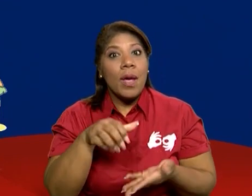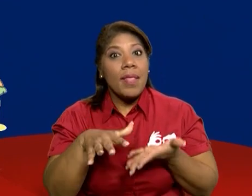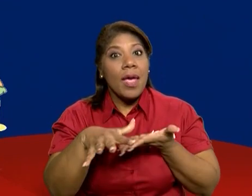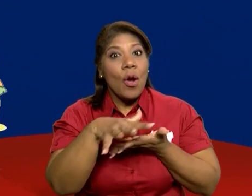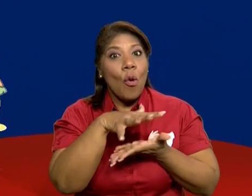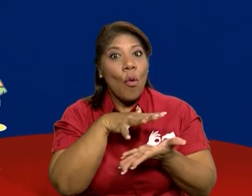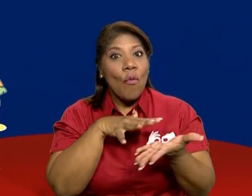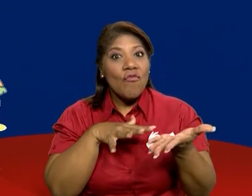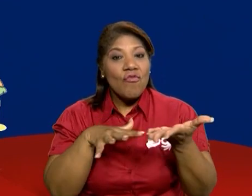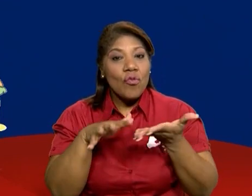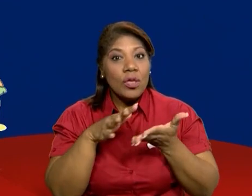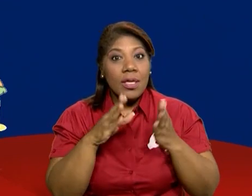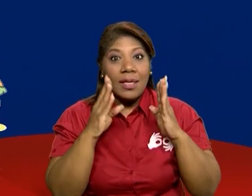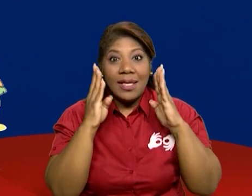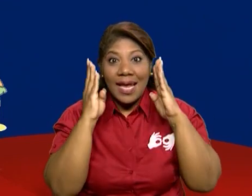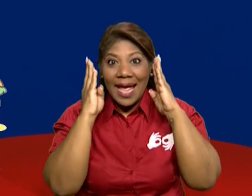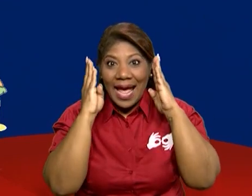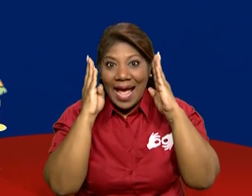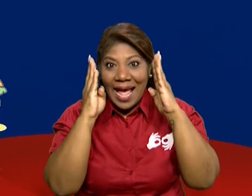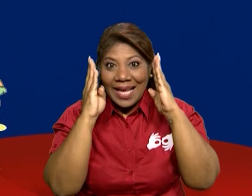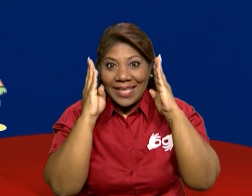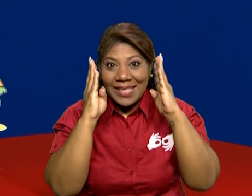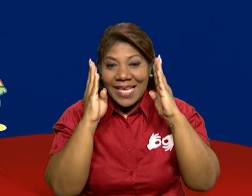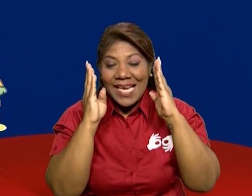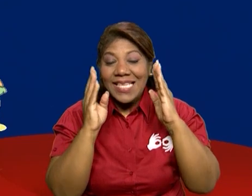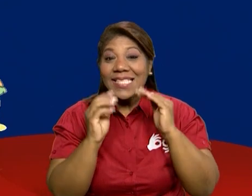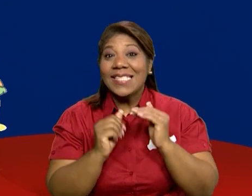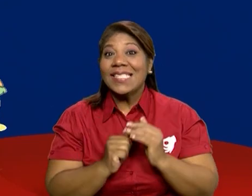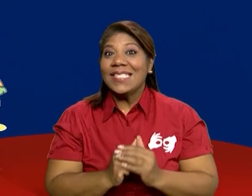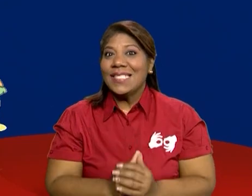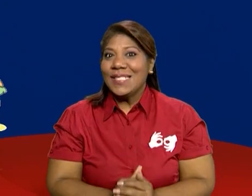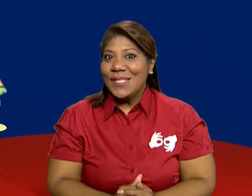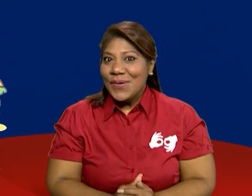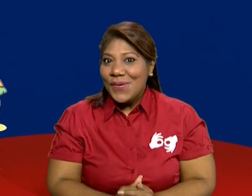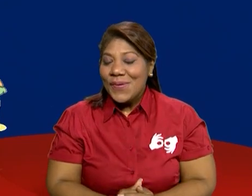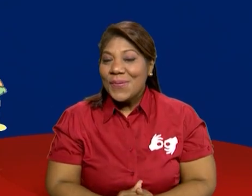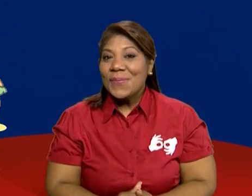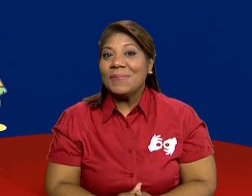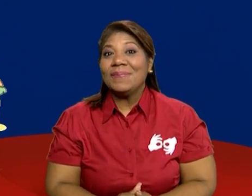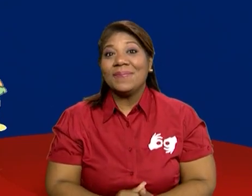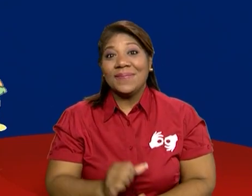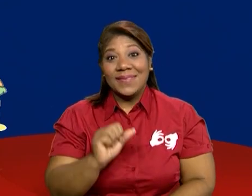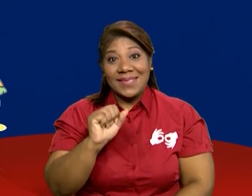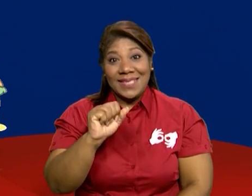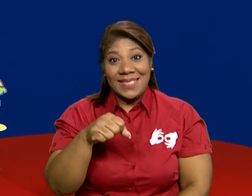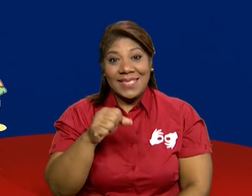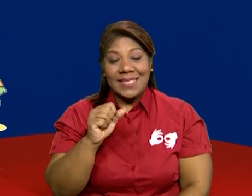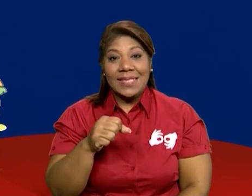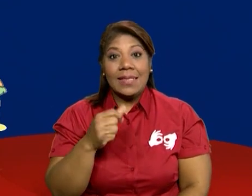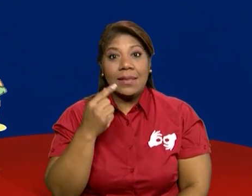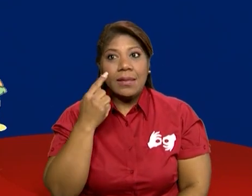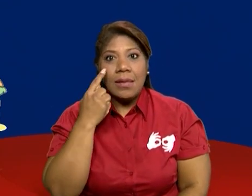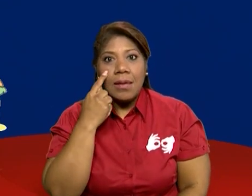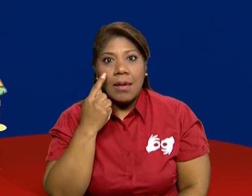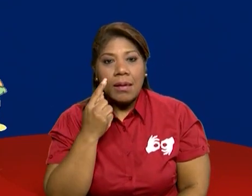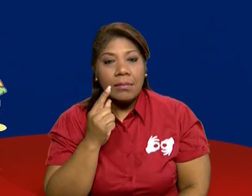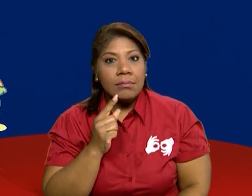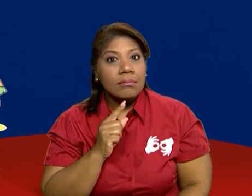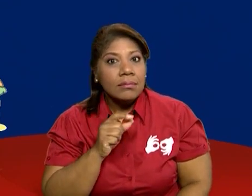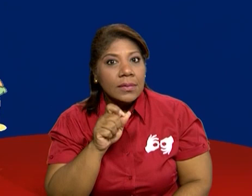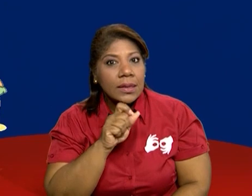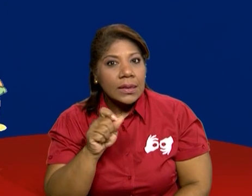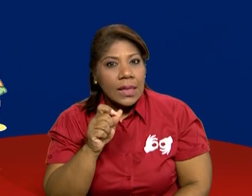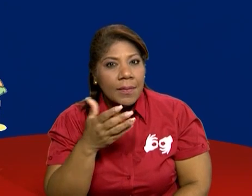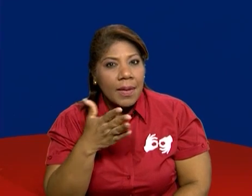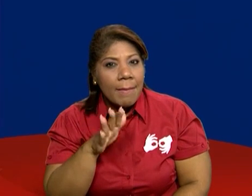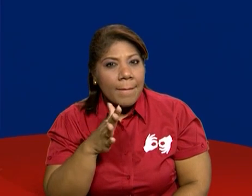estimulación auditiva de esa finalización de las palabras y también lo podemos hacer con estimulación visual con la misma letra en sí. Así